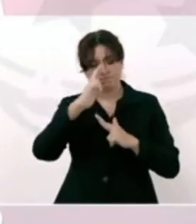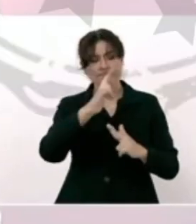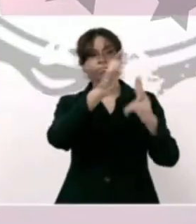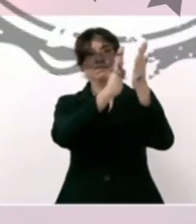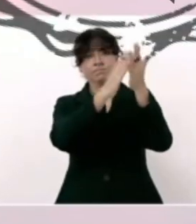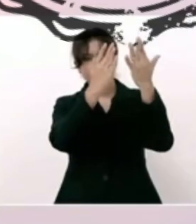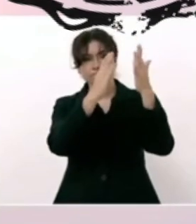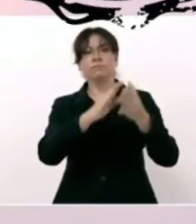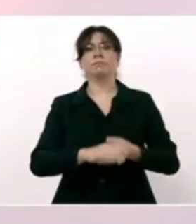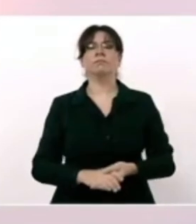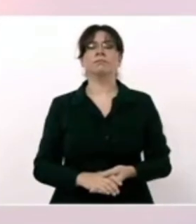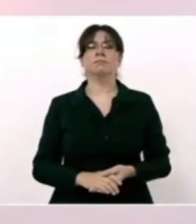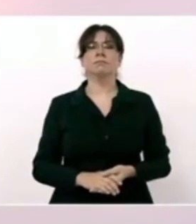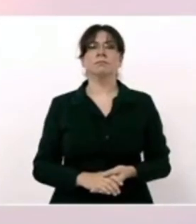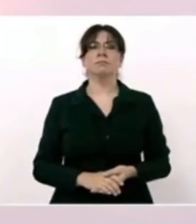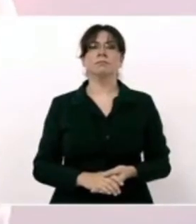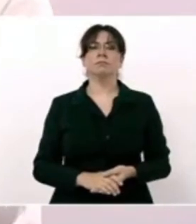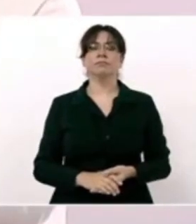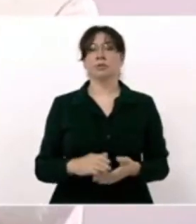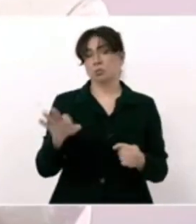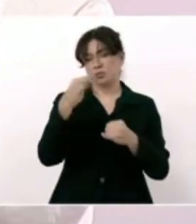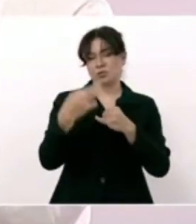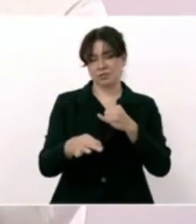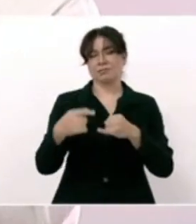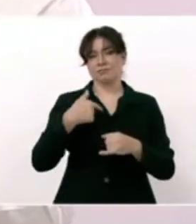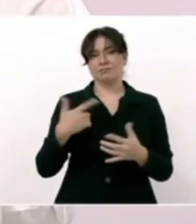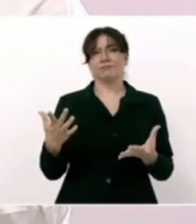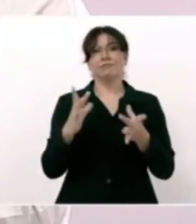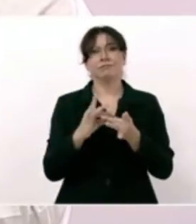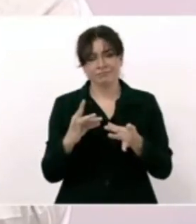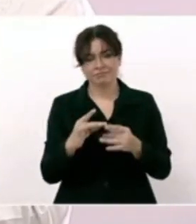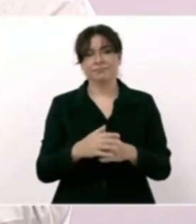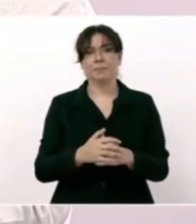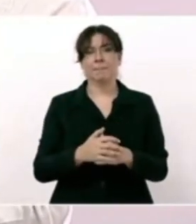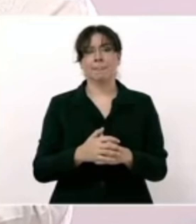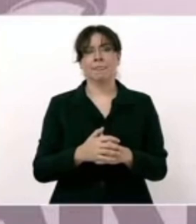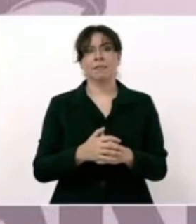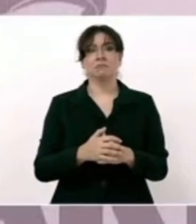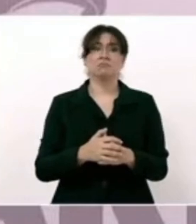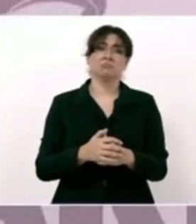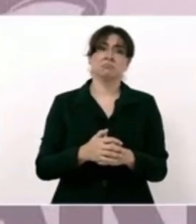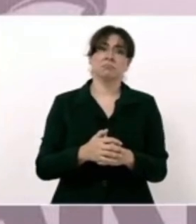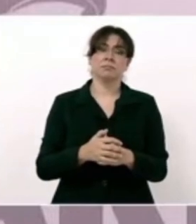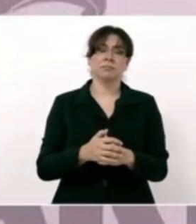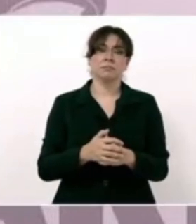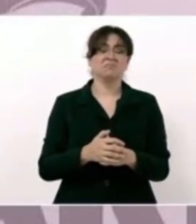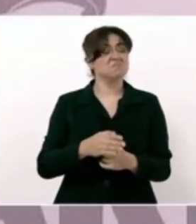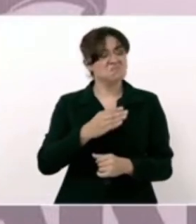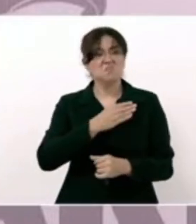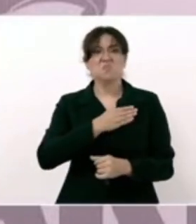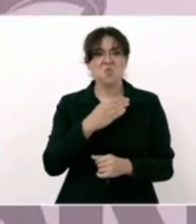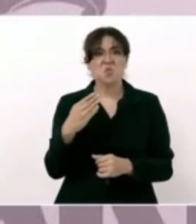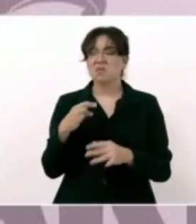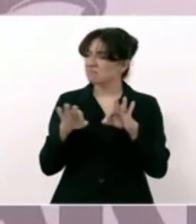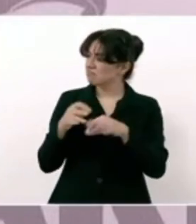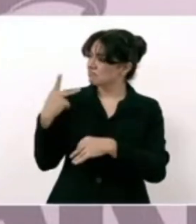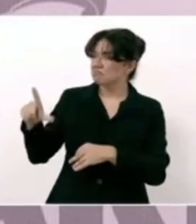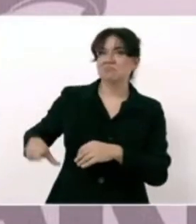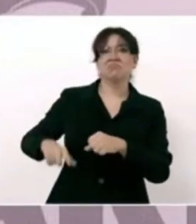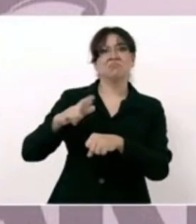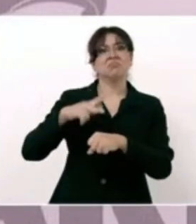Termino comentándoles que ha sido tan bueno el trabajo de Toño,